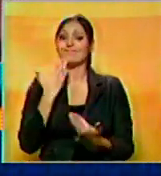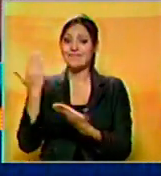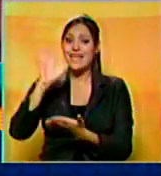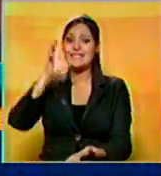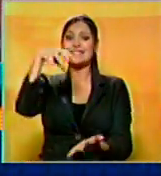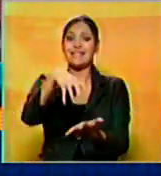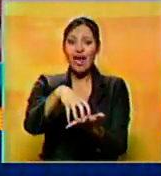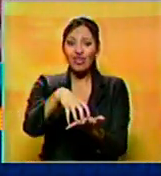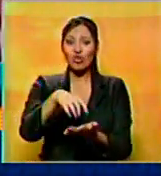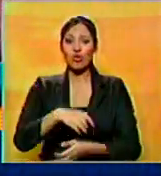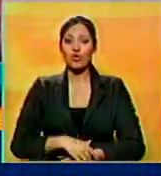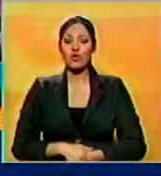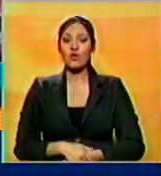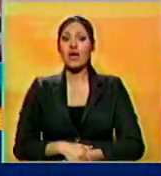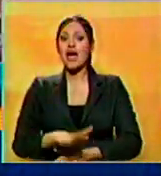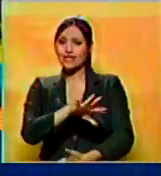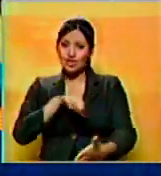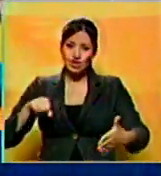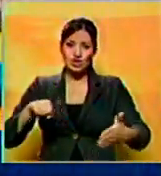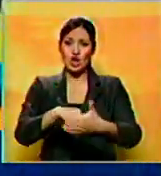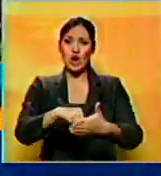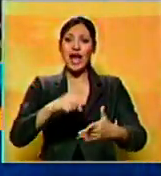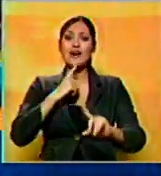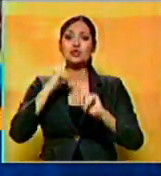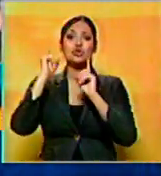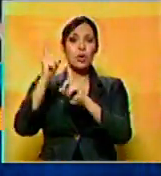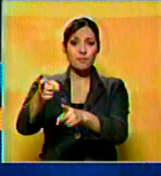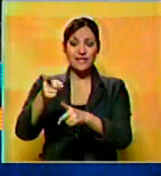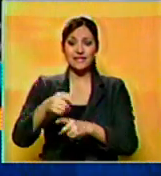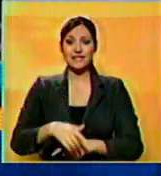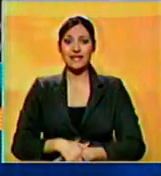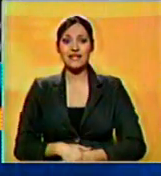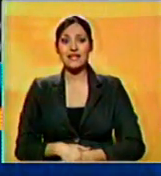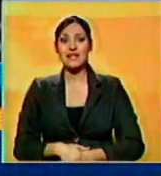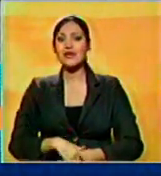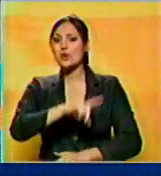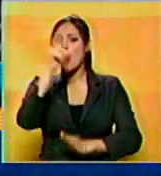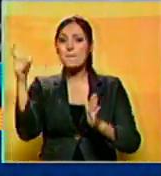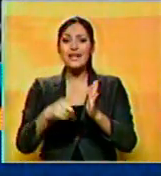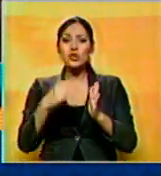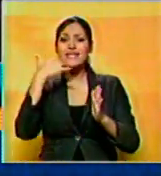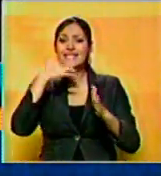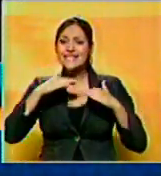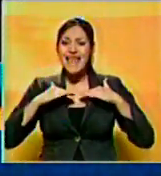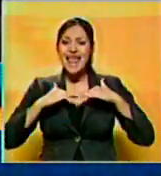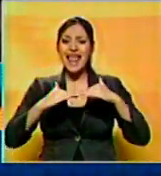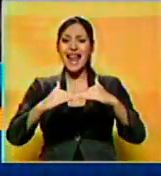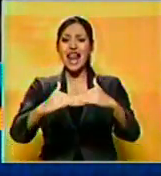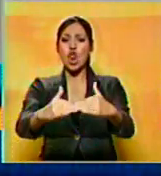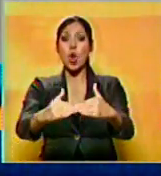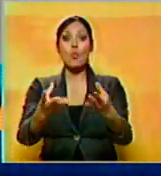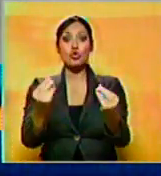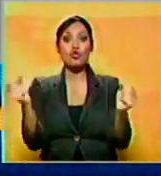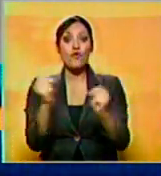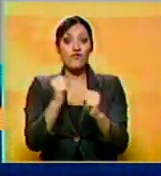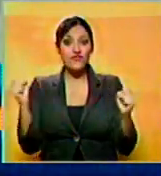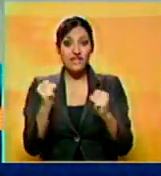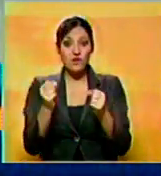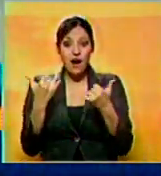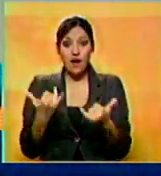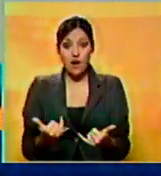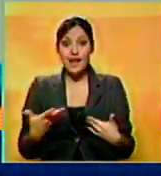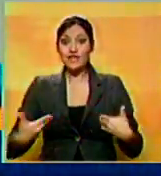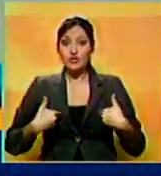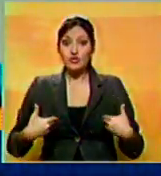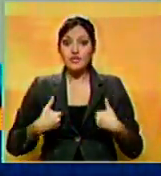Indiana. El siniestro se produjo en una autopista interestatal que estaba cubierta de hielo y nieve por la ola de frío polar que